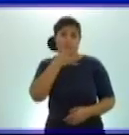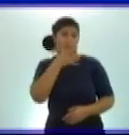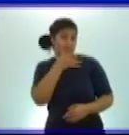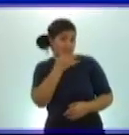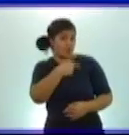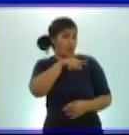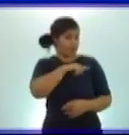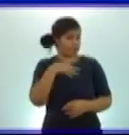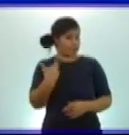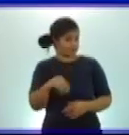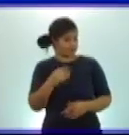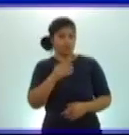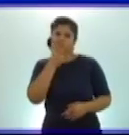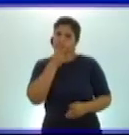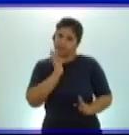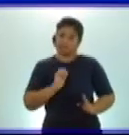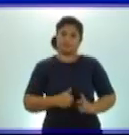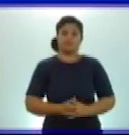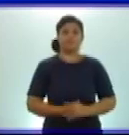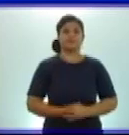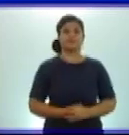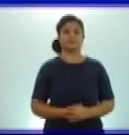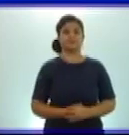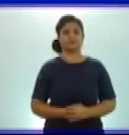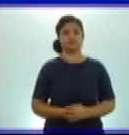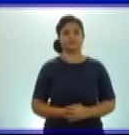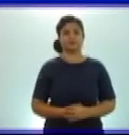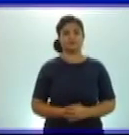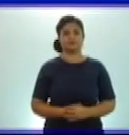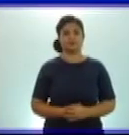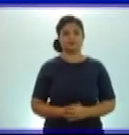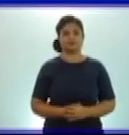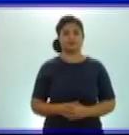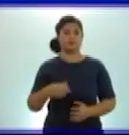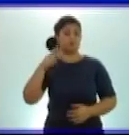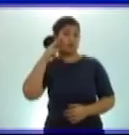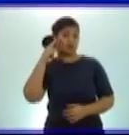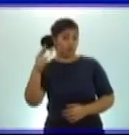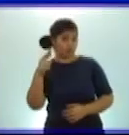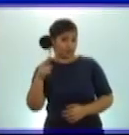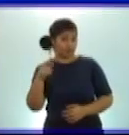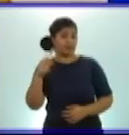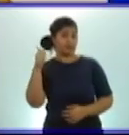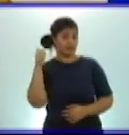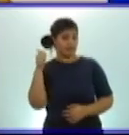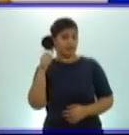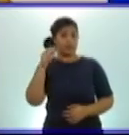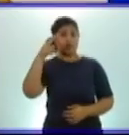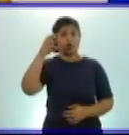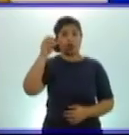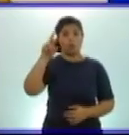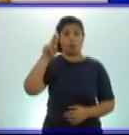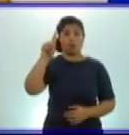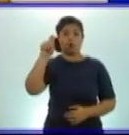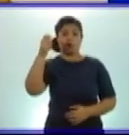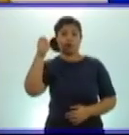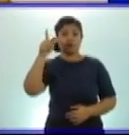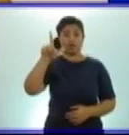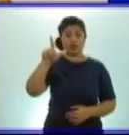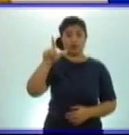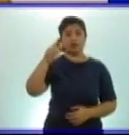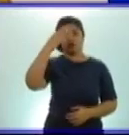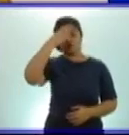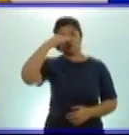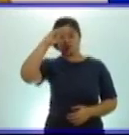trabajo. Bueno, por último, invitarlos a los que tienen las posibilidades a conectarse en el portal Cuba Educa y también tienen el repasador